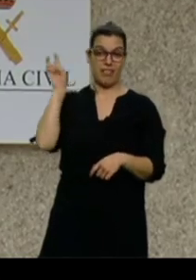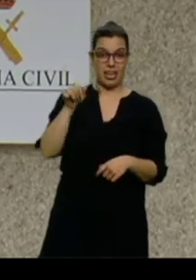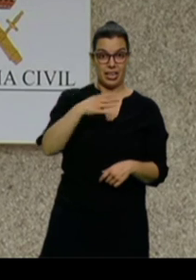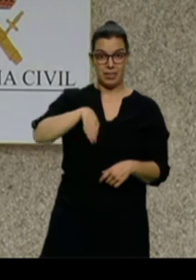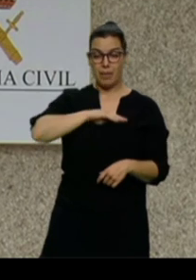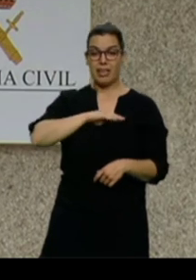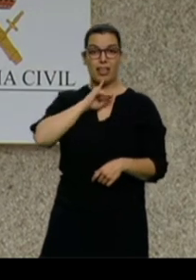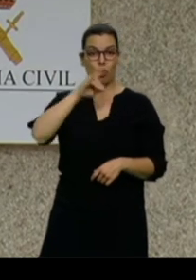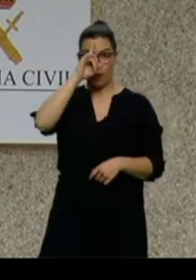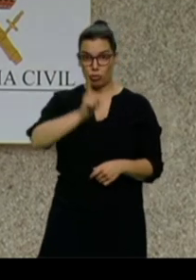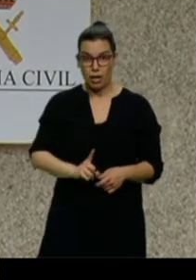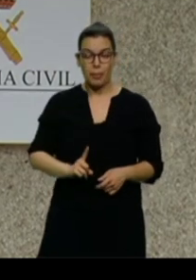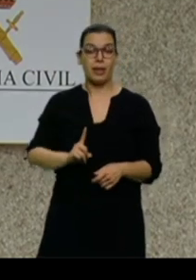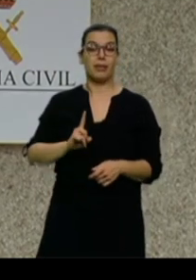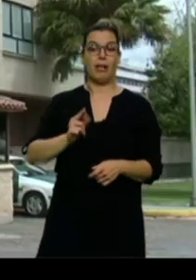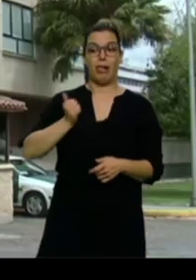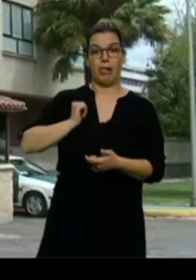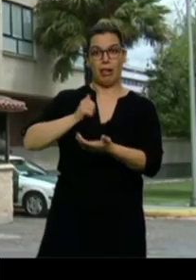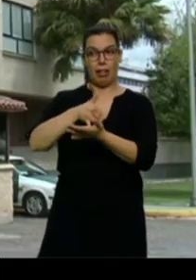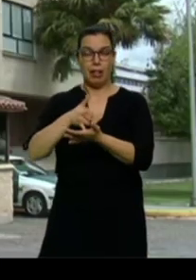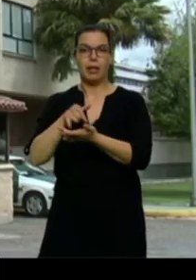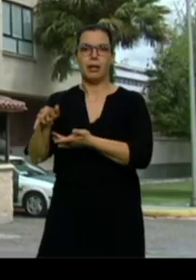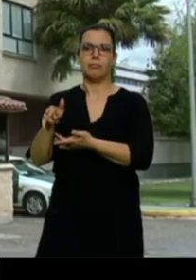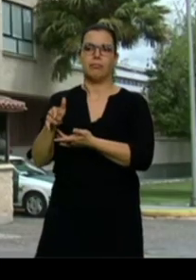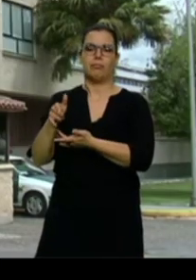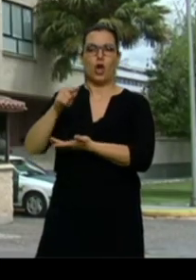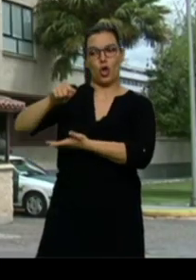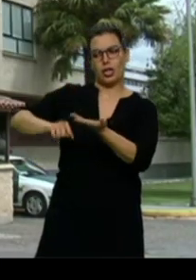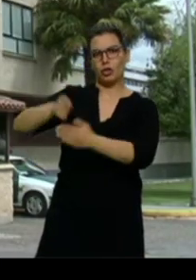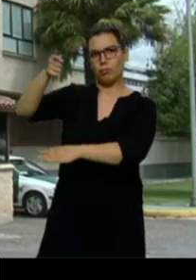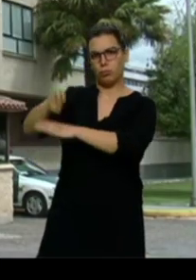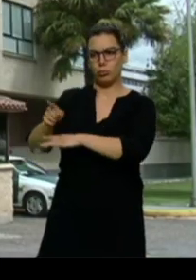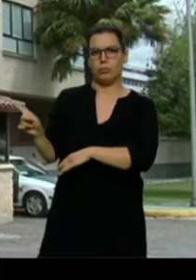obligarles a pedir préstamos bancarios de los que se adueñaba la empresa.